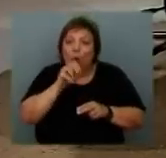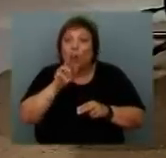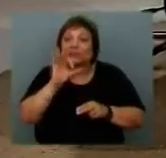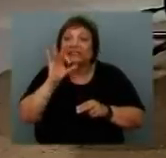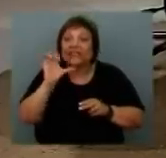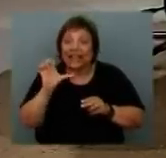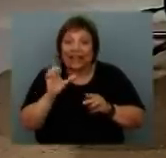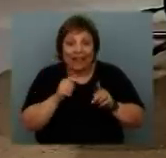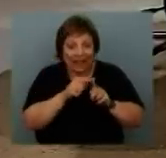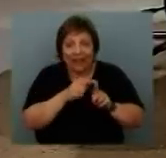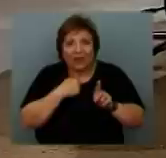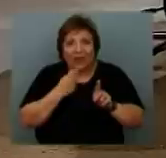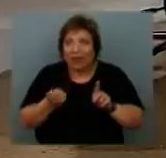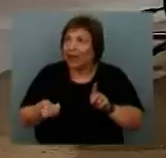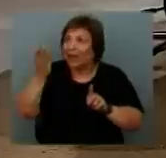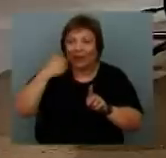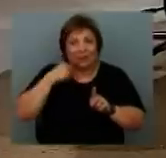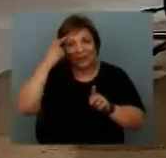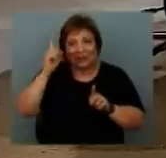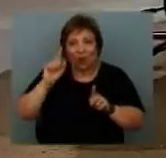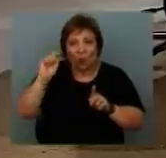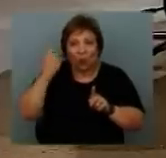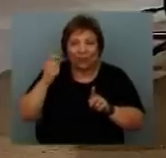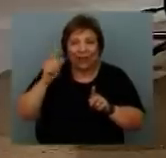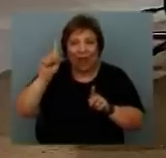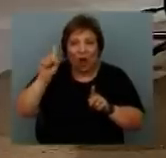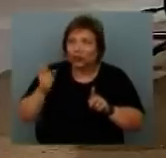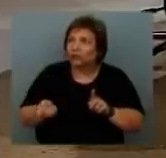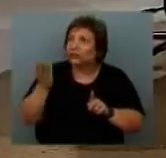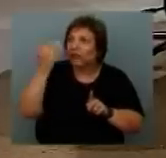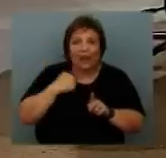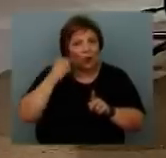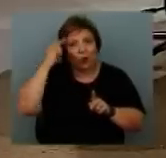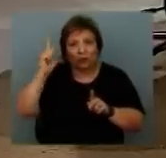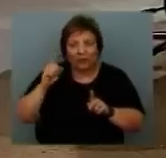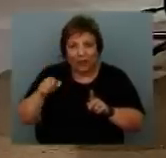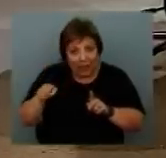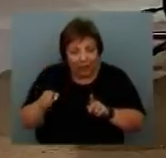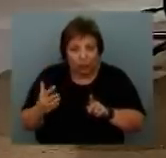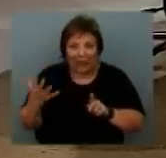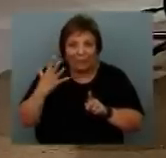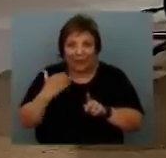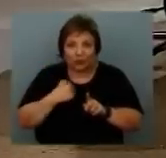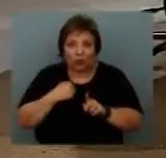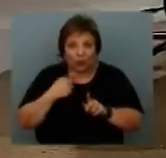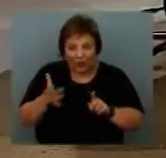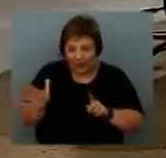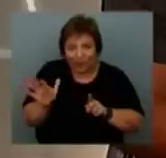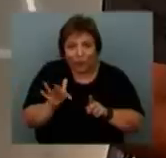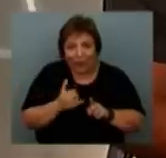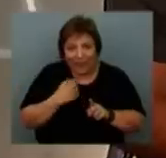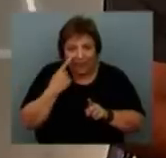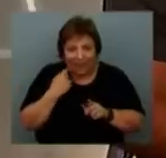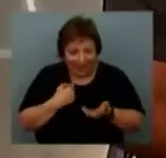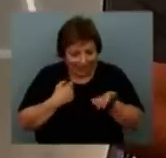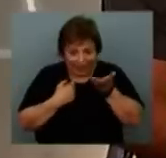con el ajuste también de tarifas públicas como el caso de UTE o de OCE que impactan altamente en la vida cotidiana de la gente,